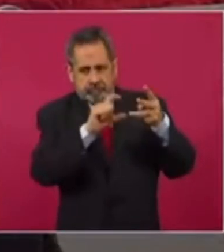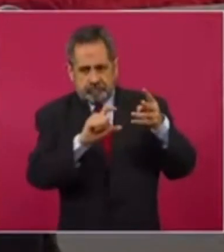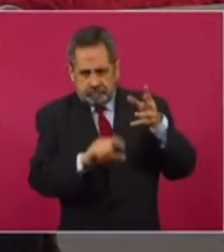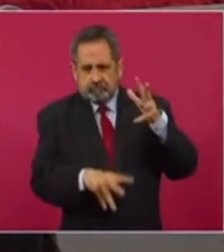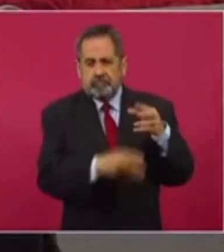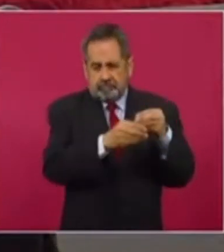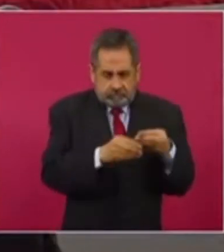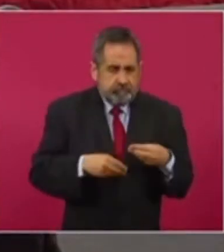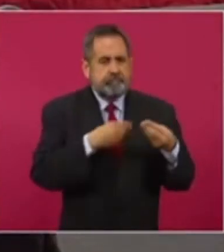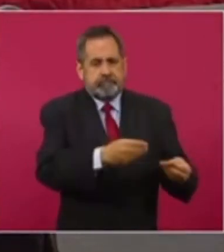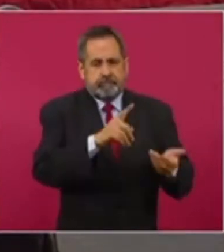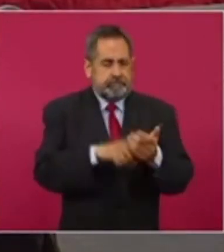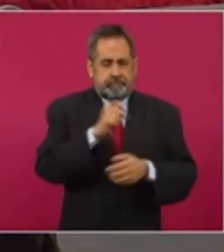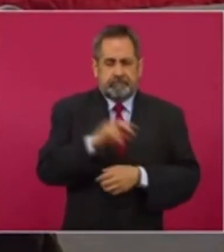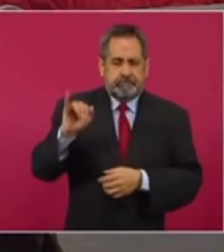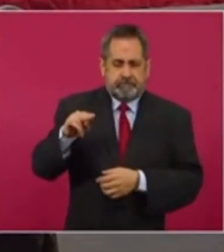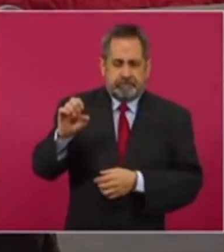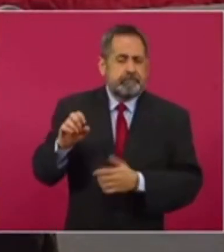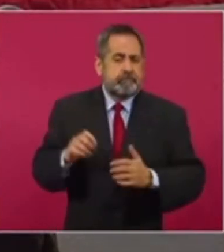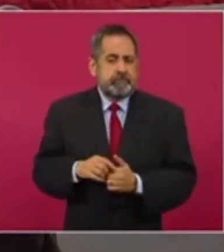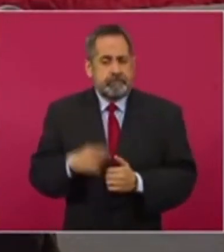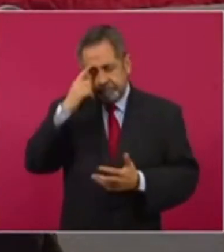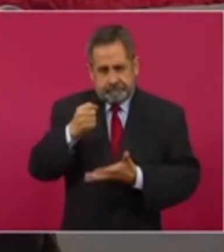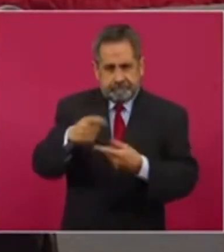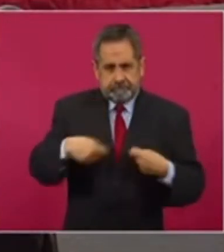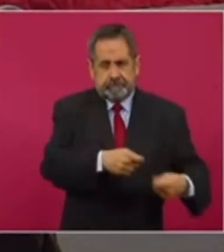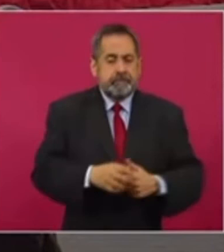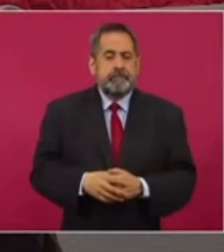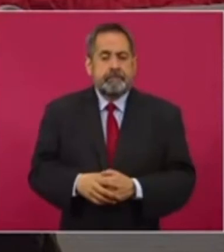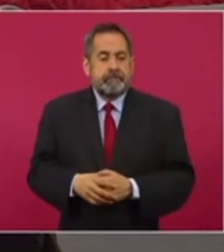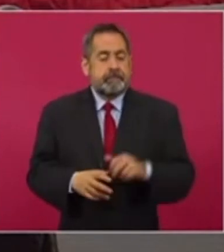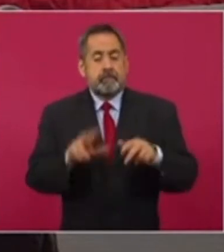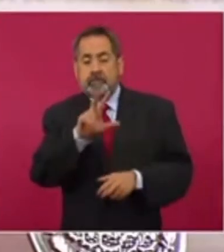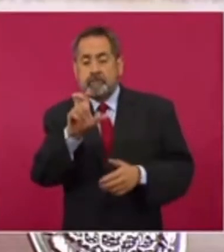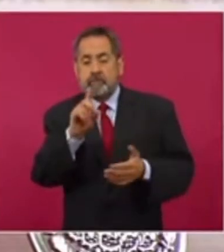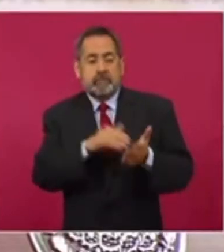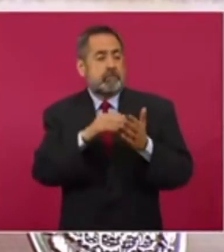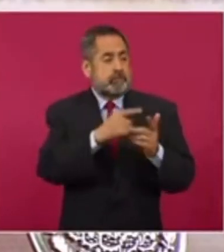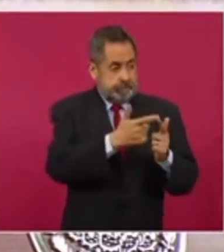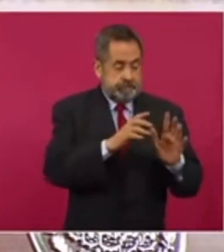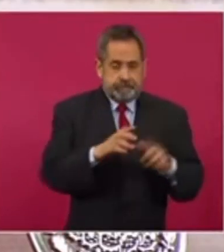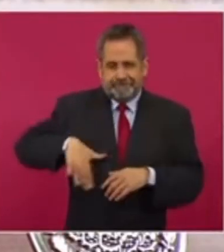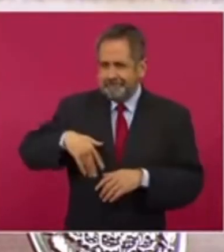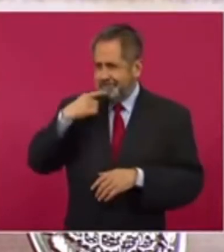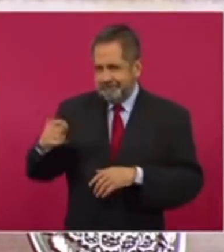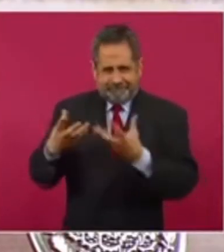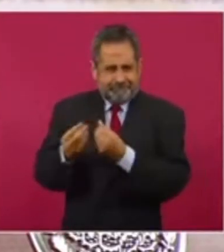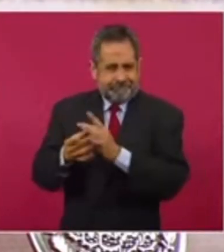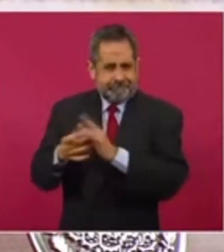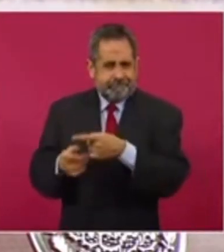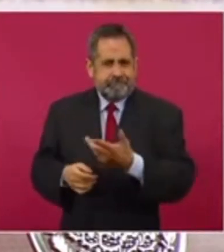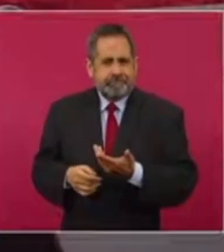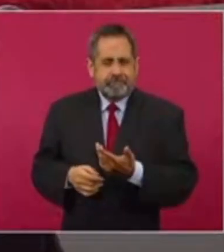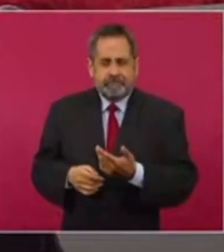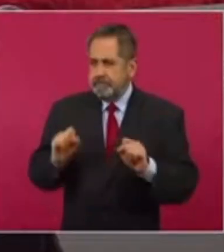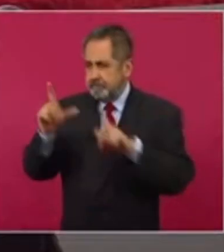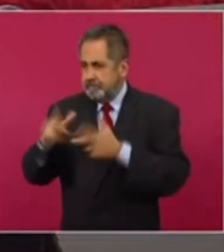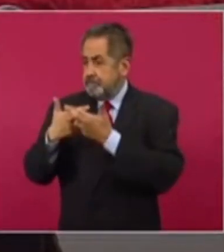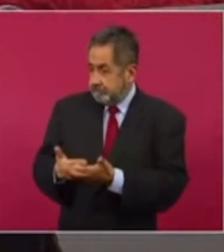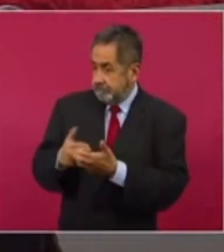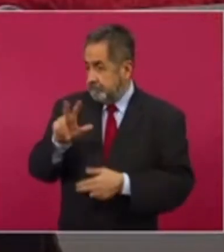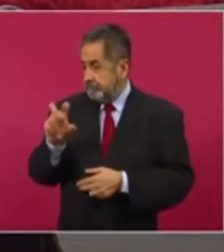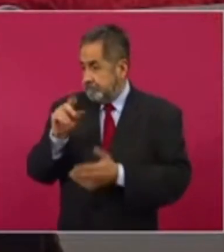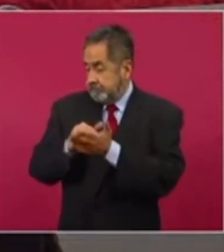pero este es el monto asignado por el propio INE en el presupuesto. Descontando estos 860 millones de pesos que mencionamos desde la primera lámina